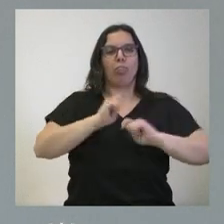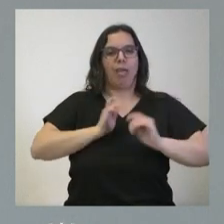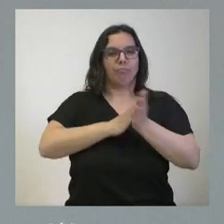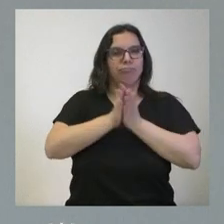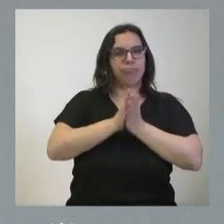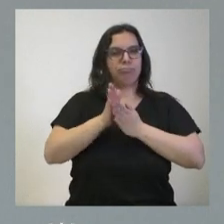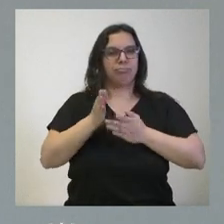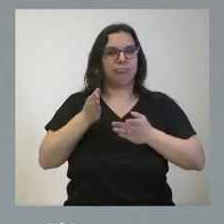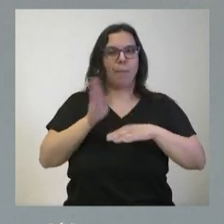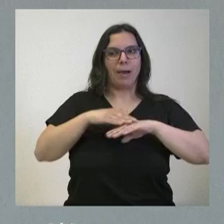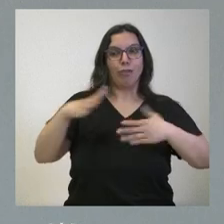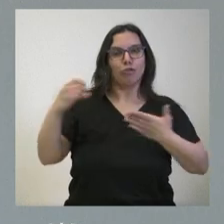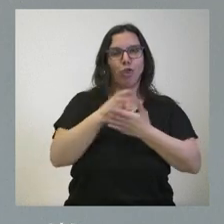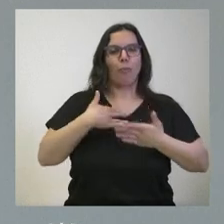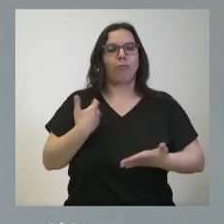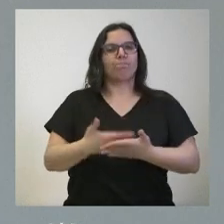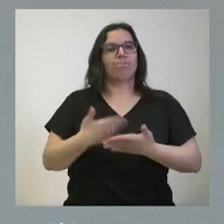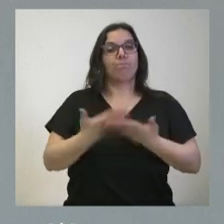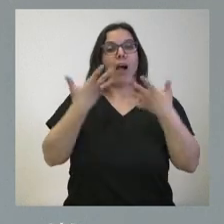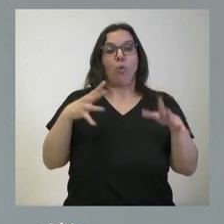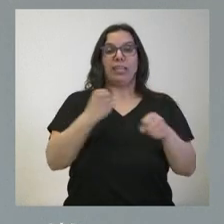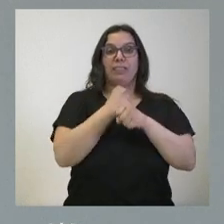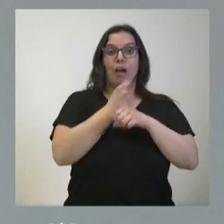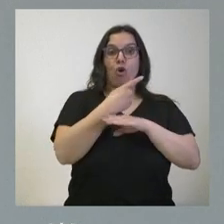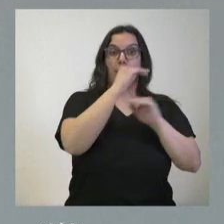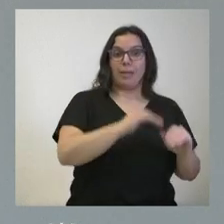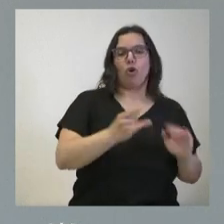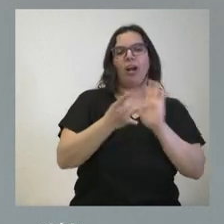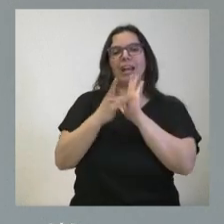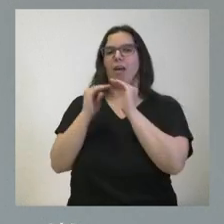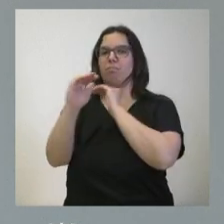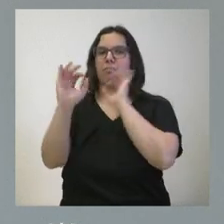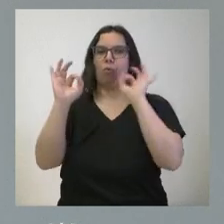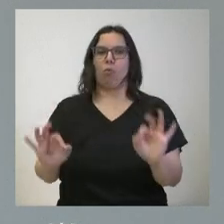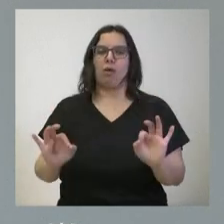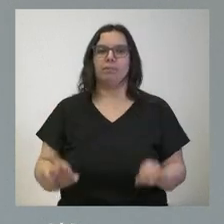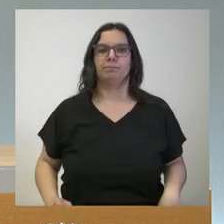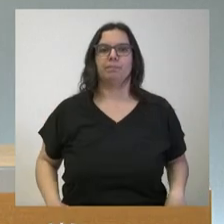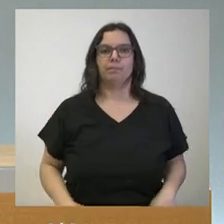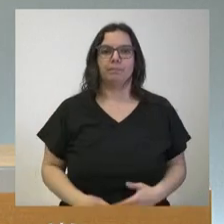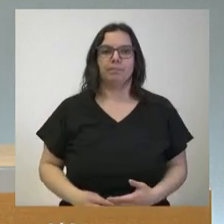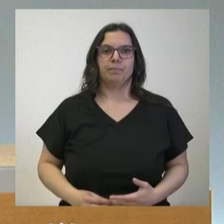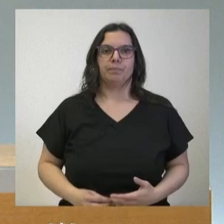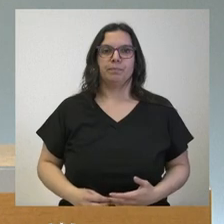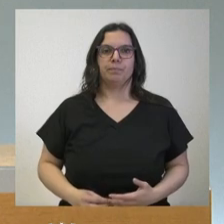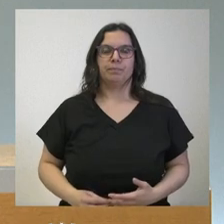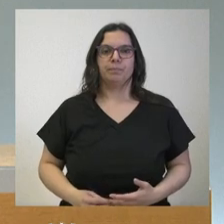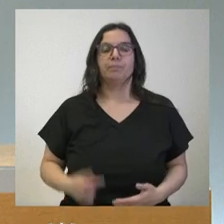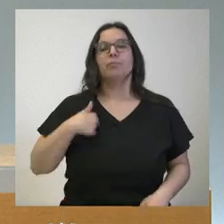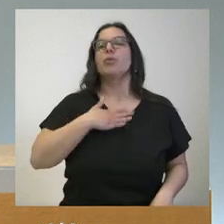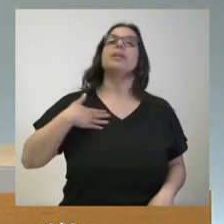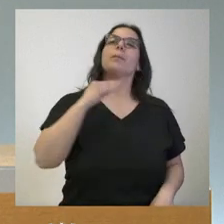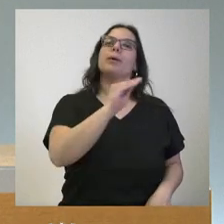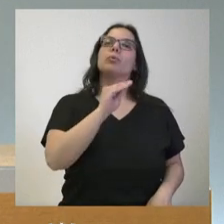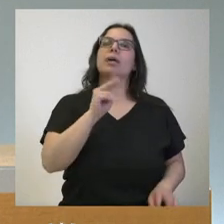todos de poder demostrar que con menos trabajo mantenemos la calidad de los servicios públicos en Castilla y León. Sí, yo quería preguntarle